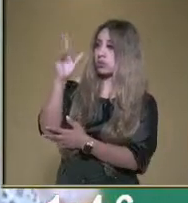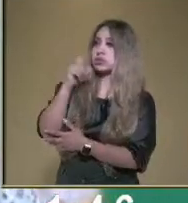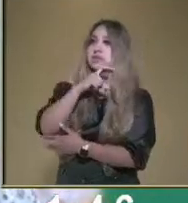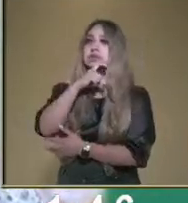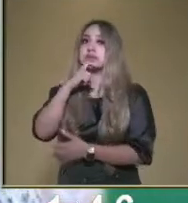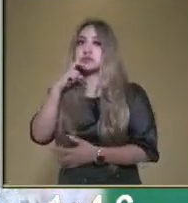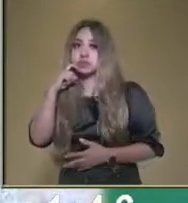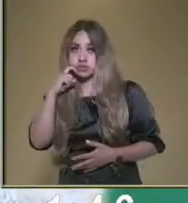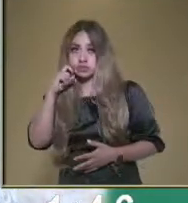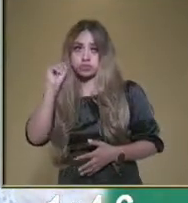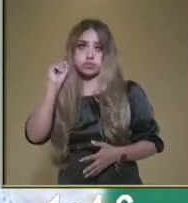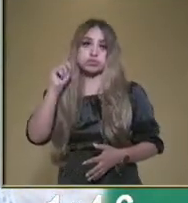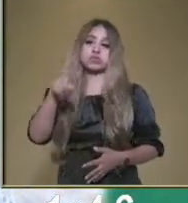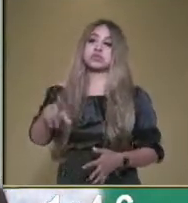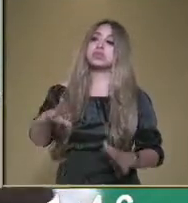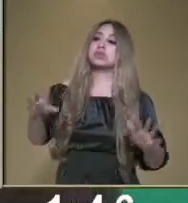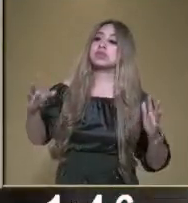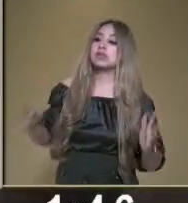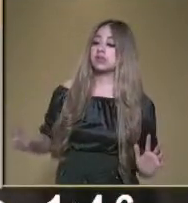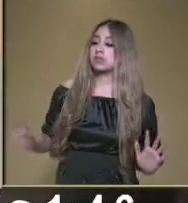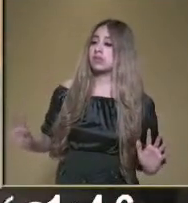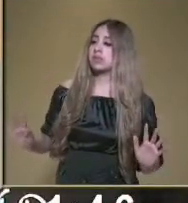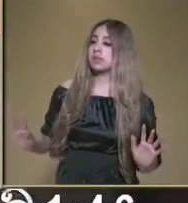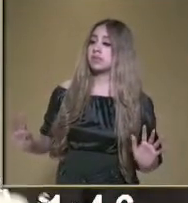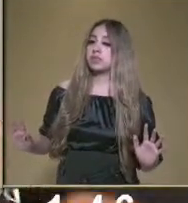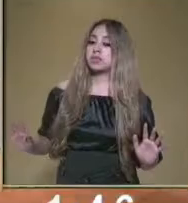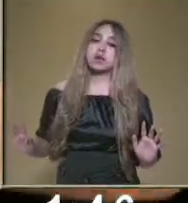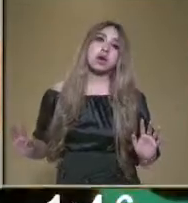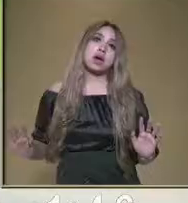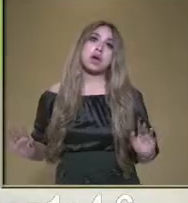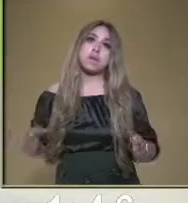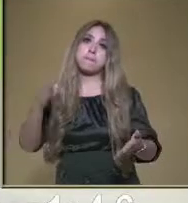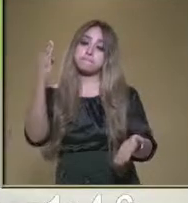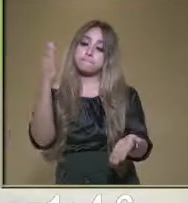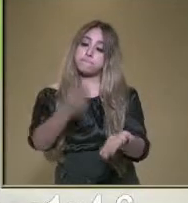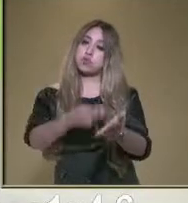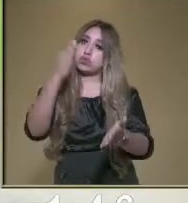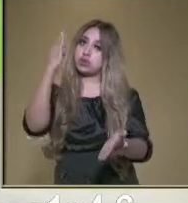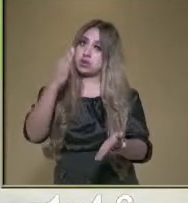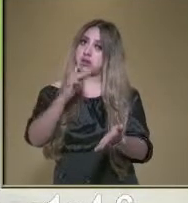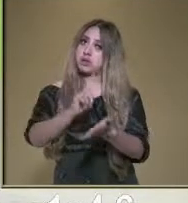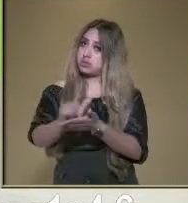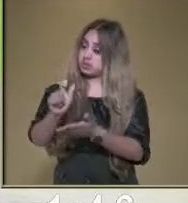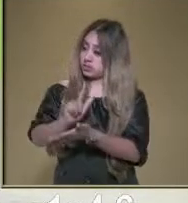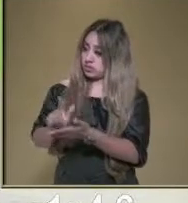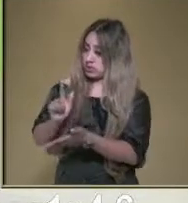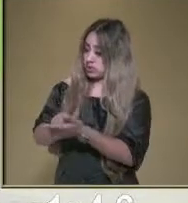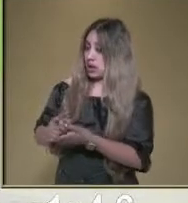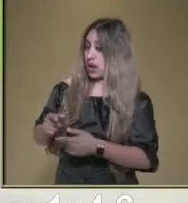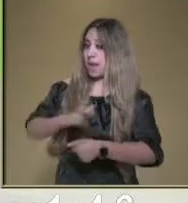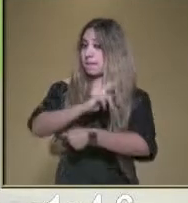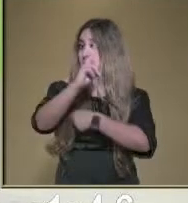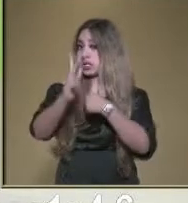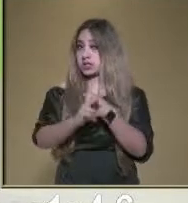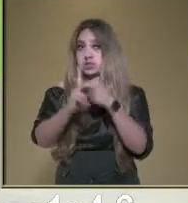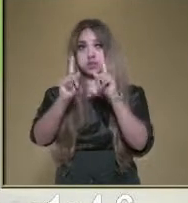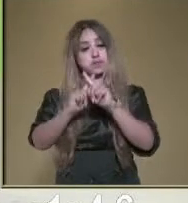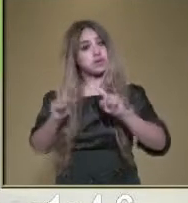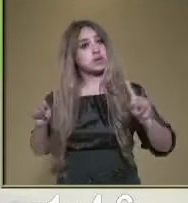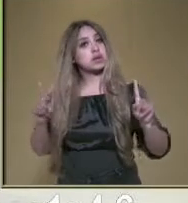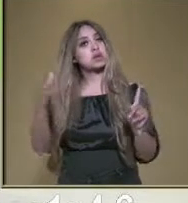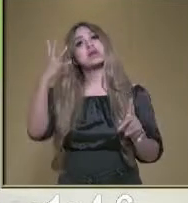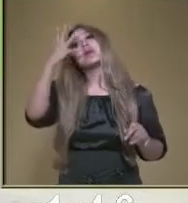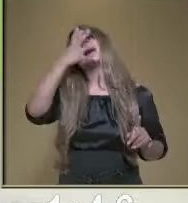multa de limpieza. Porque entonces nuestro país será diferente y hermoso como todos los demás. Entonces,